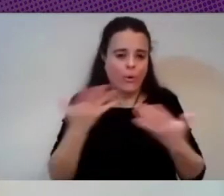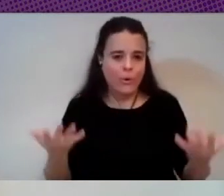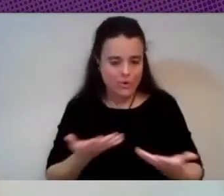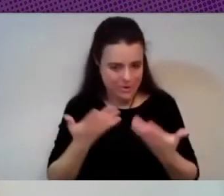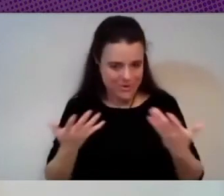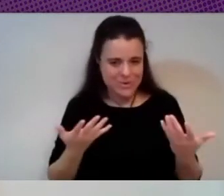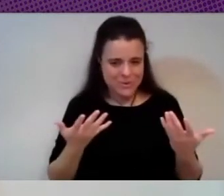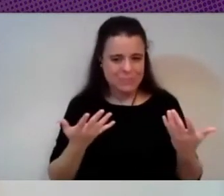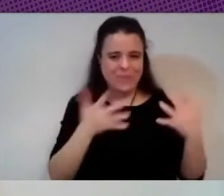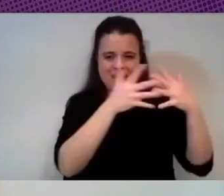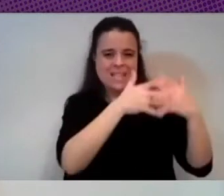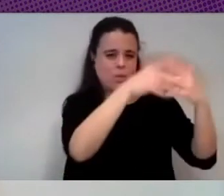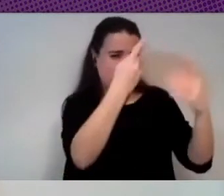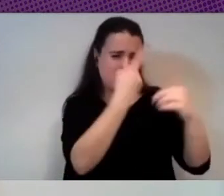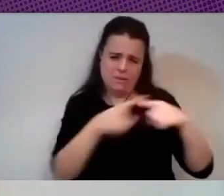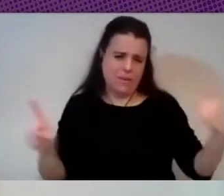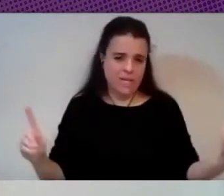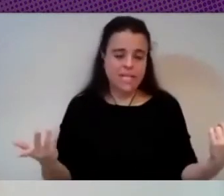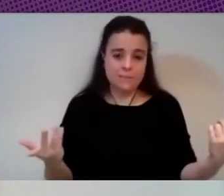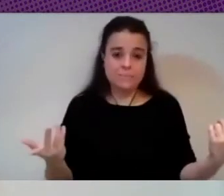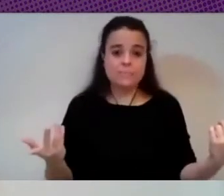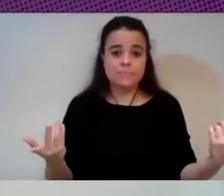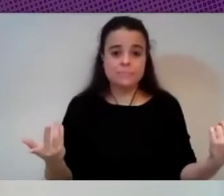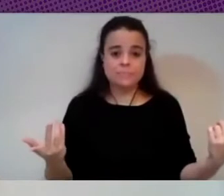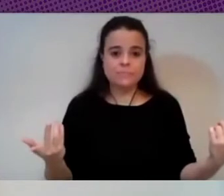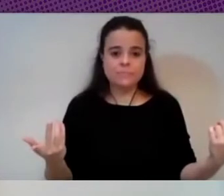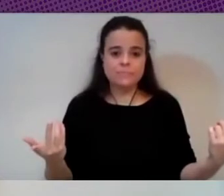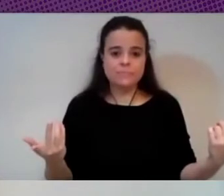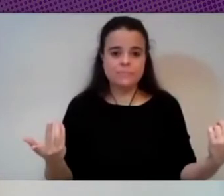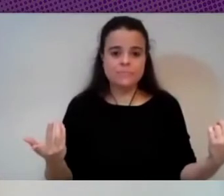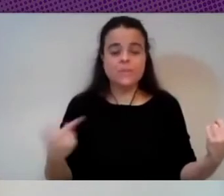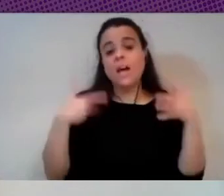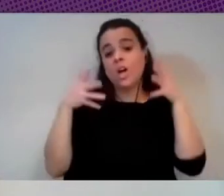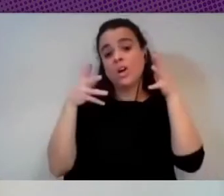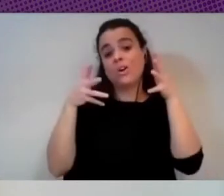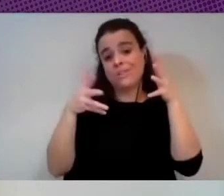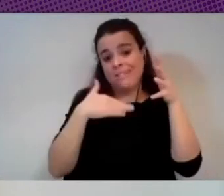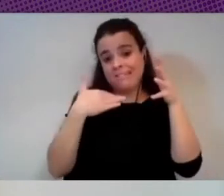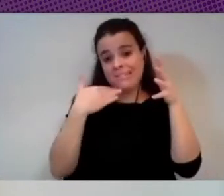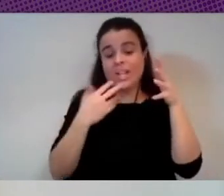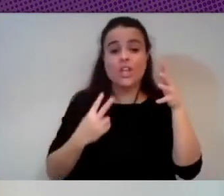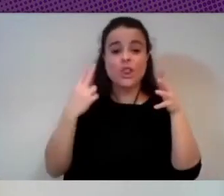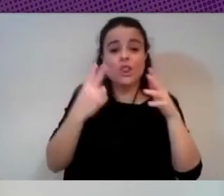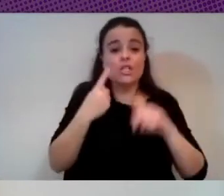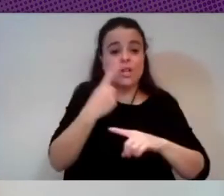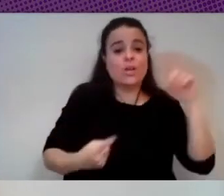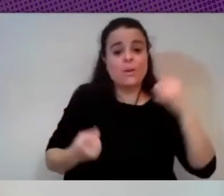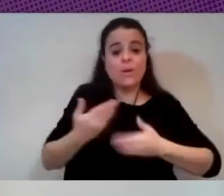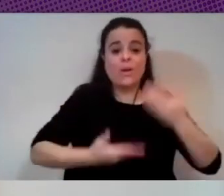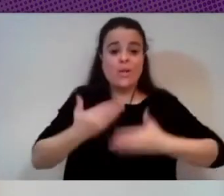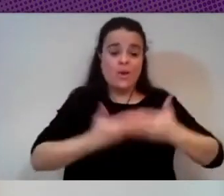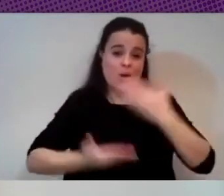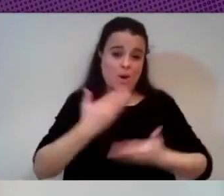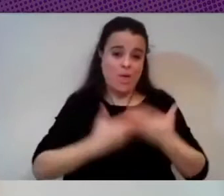que hay en Estados Unidos entonces si hay algunos pequeños consejos de mis dos años y medio de colaboraciones en el Detail Stilab